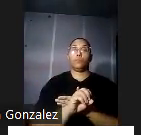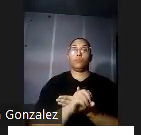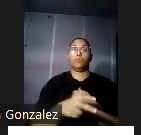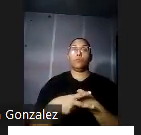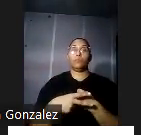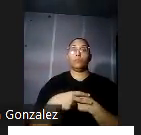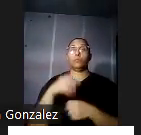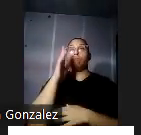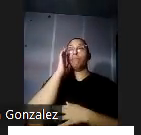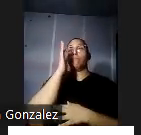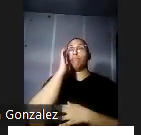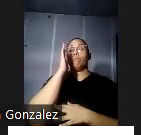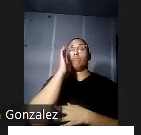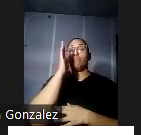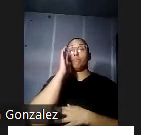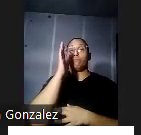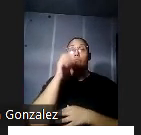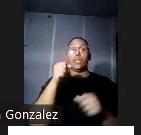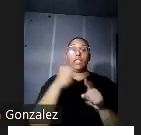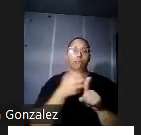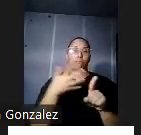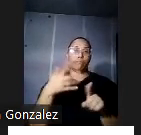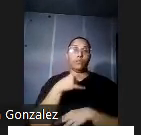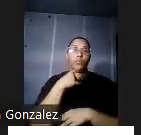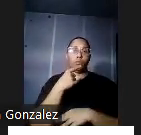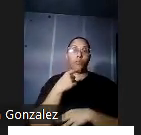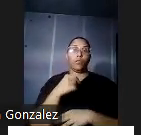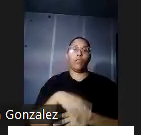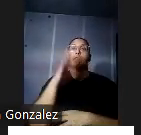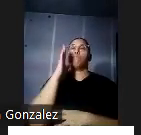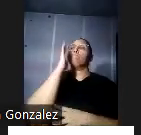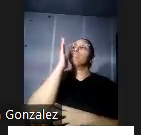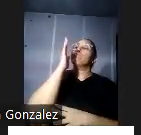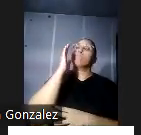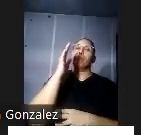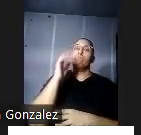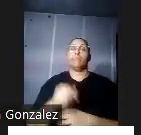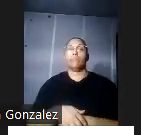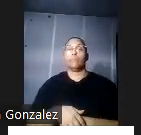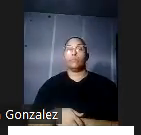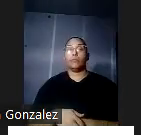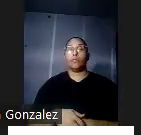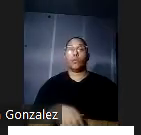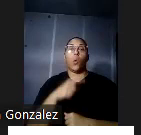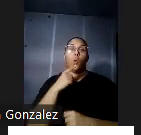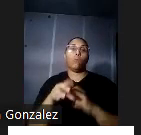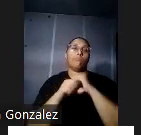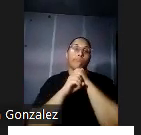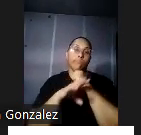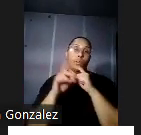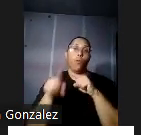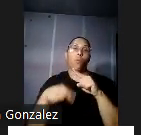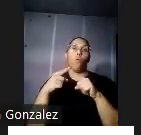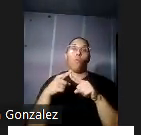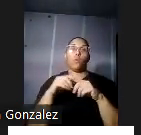estas descripciones que yo digo una parte conferencia etcétera eso es lo que se proyectó cuando se hizo la